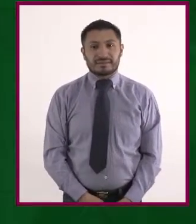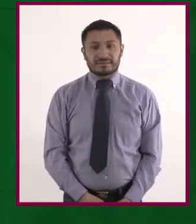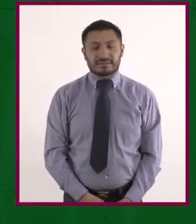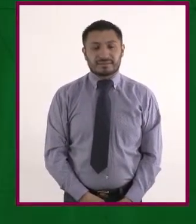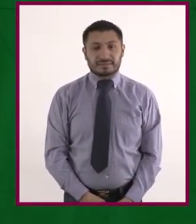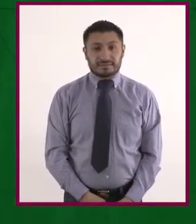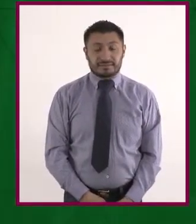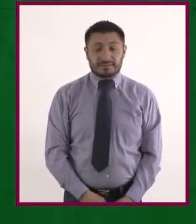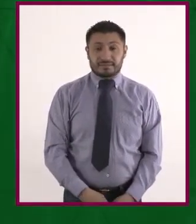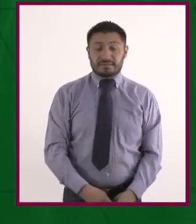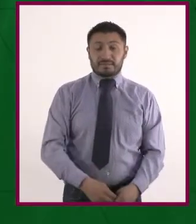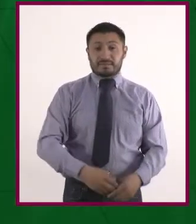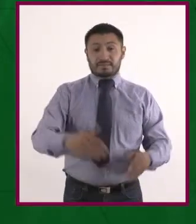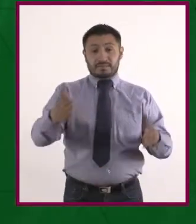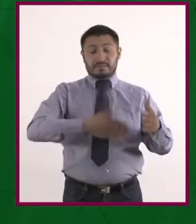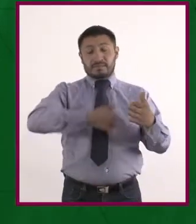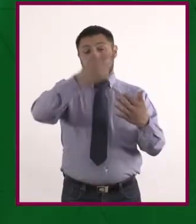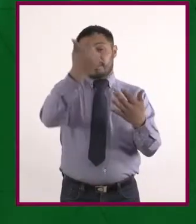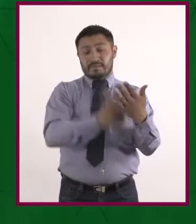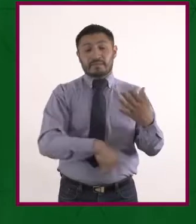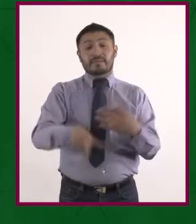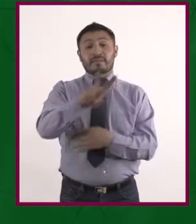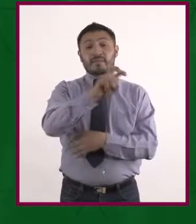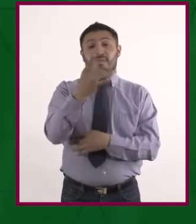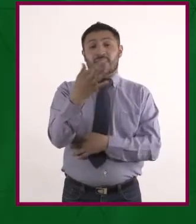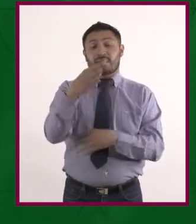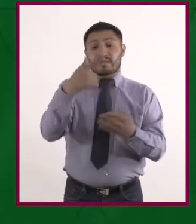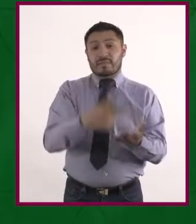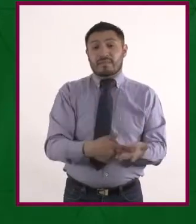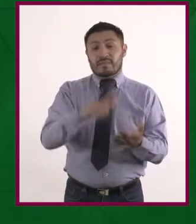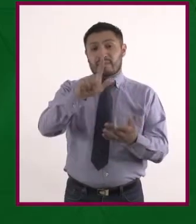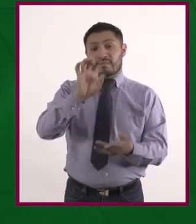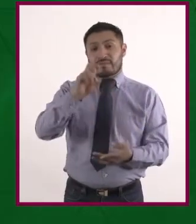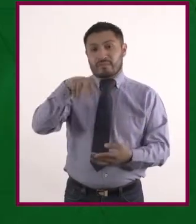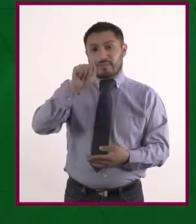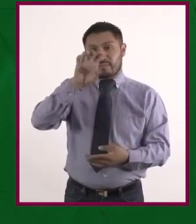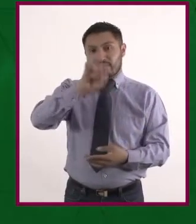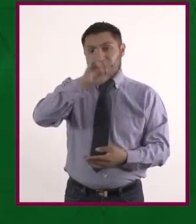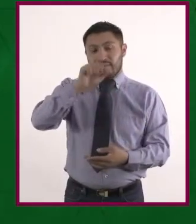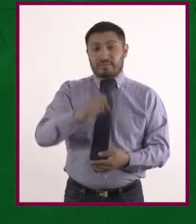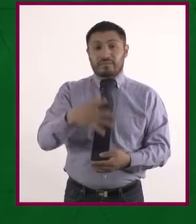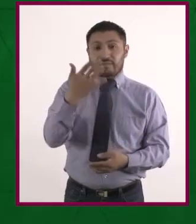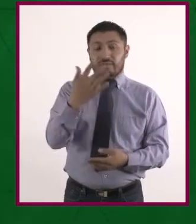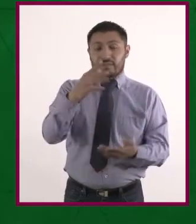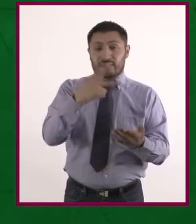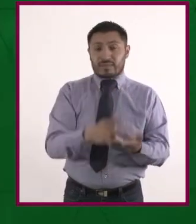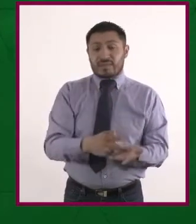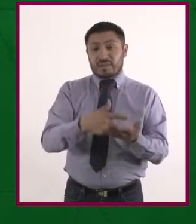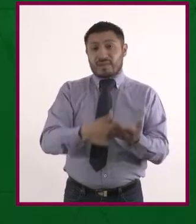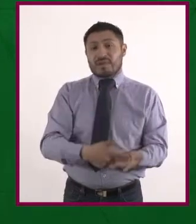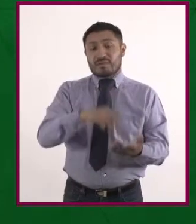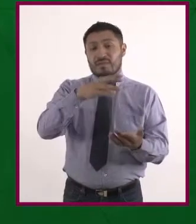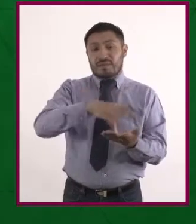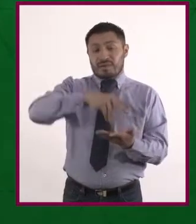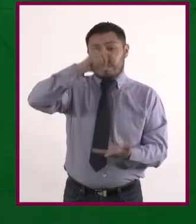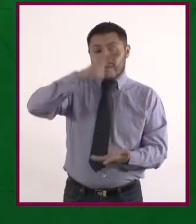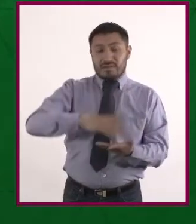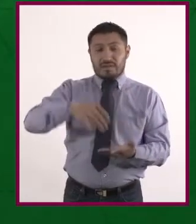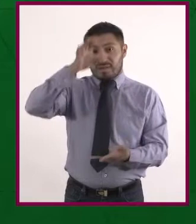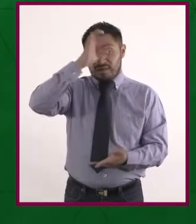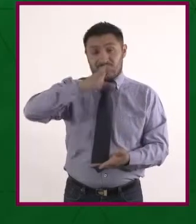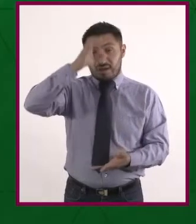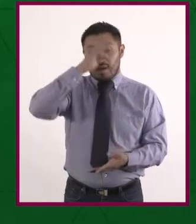Nuestros ingredientes van a ser 250 gramos de lentejas, 50 gramos de harina de trigo integral, una cebolla pequeña,